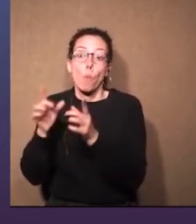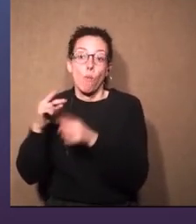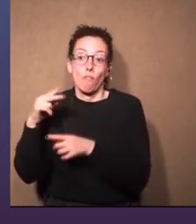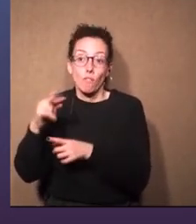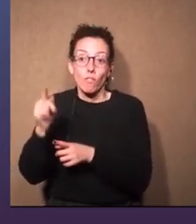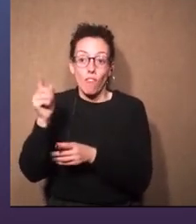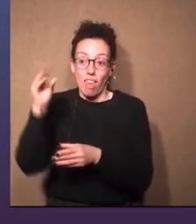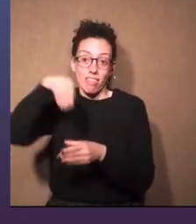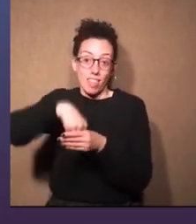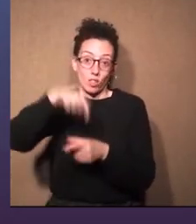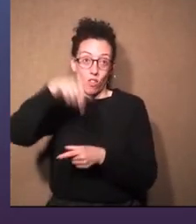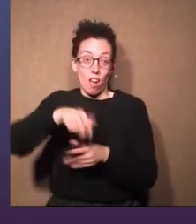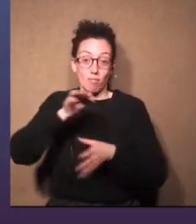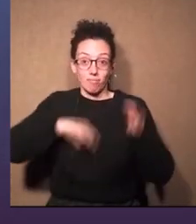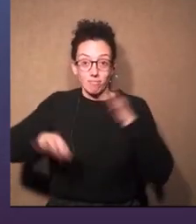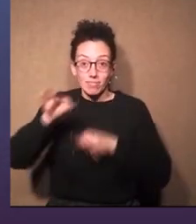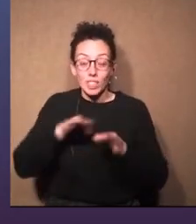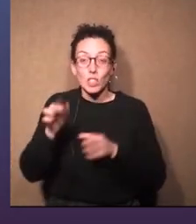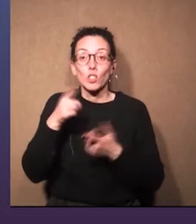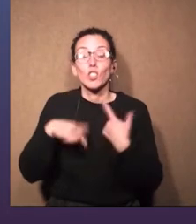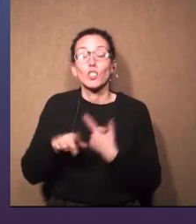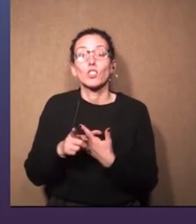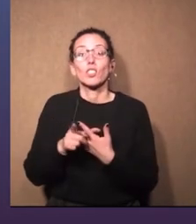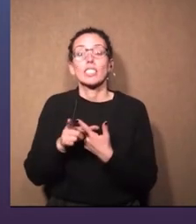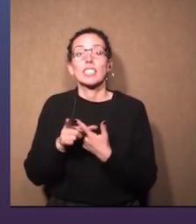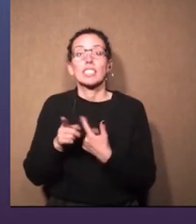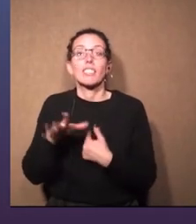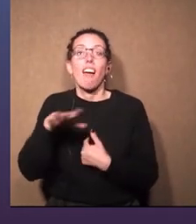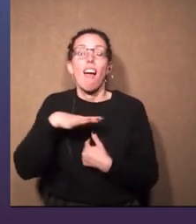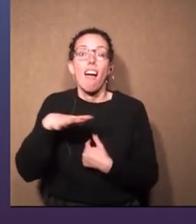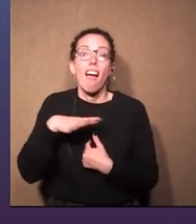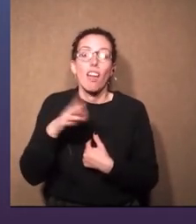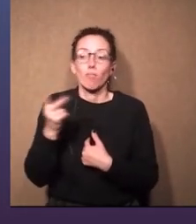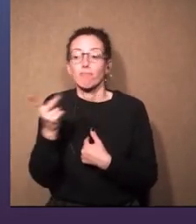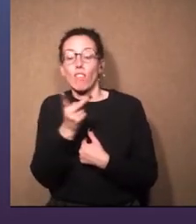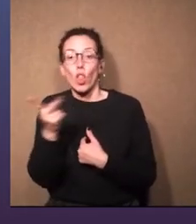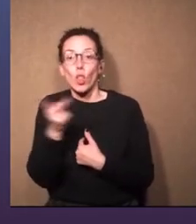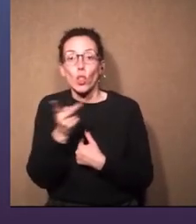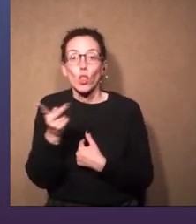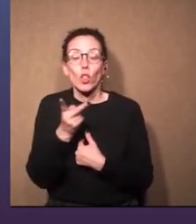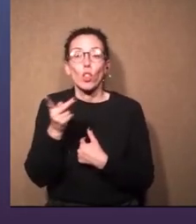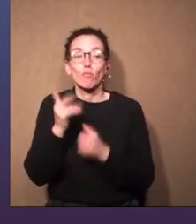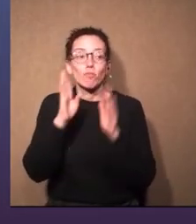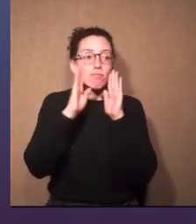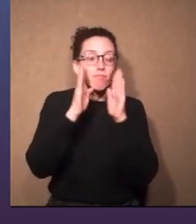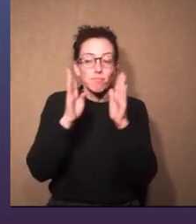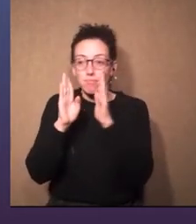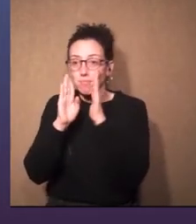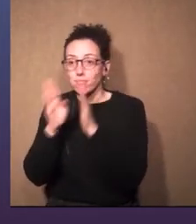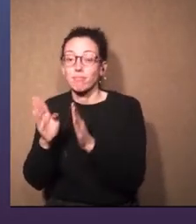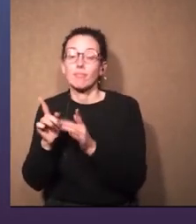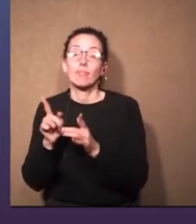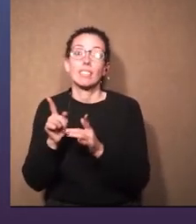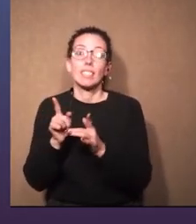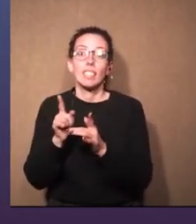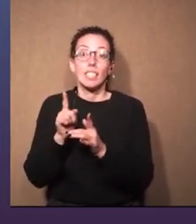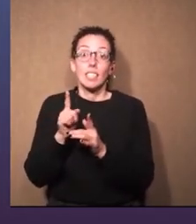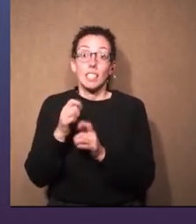estables dentro del auditorio. Entonces, digamos, tenemos como los dos focos como